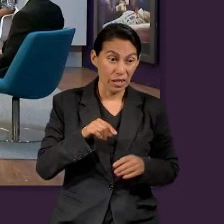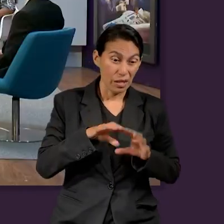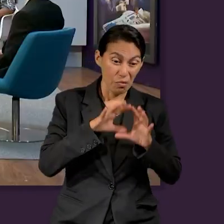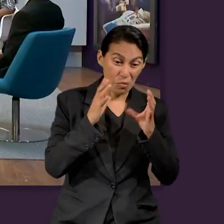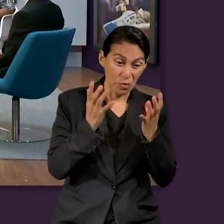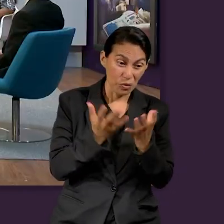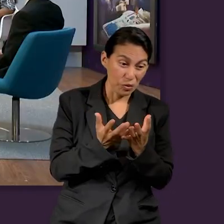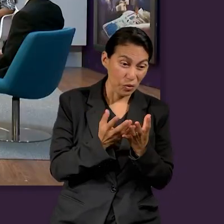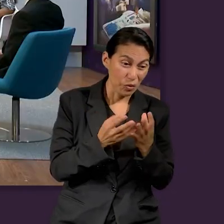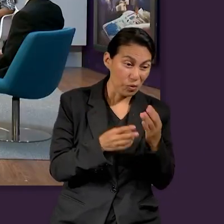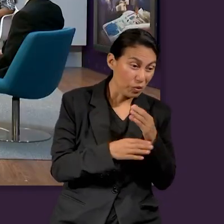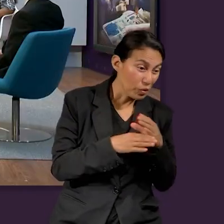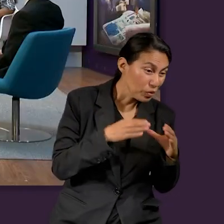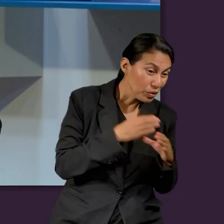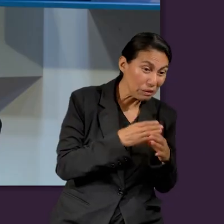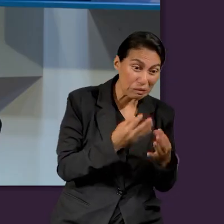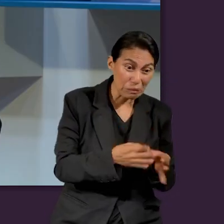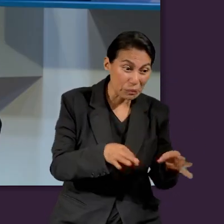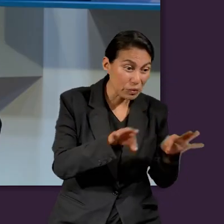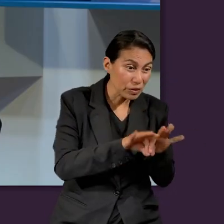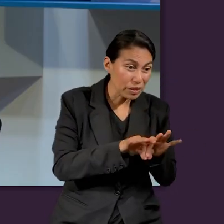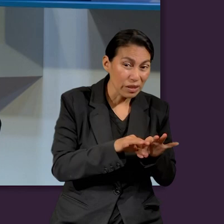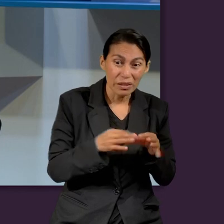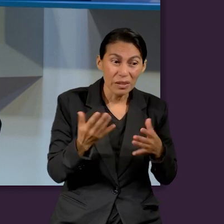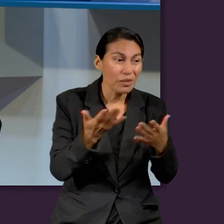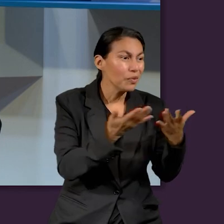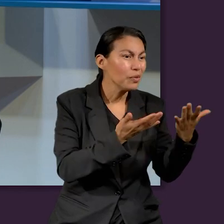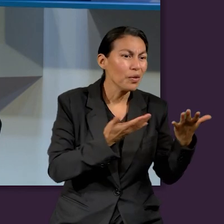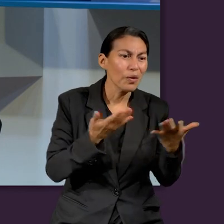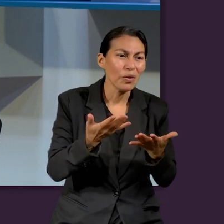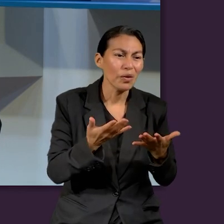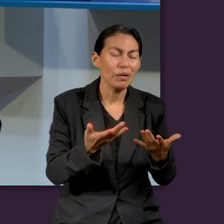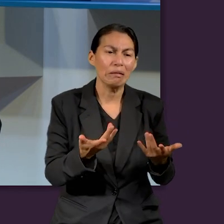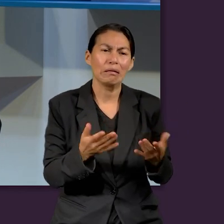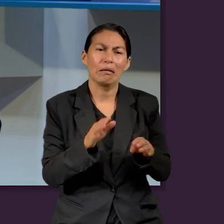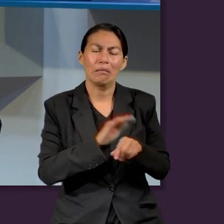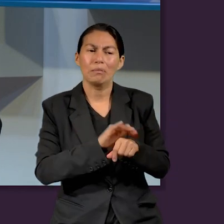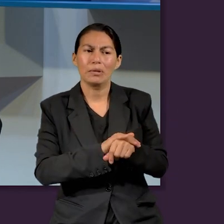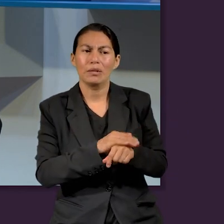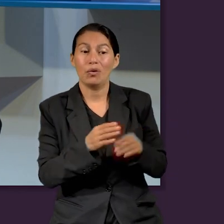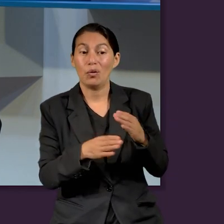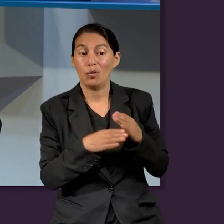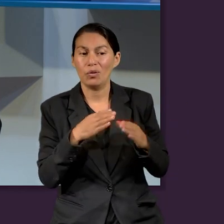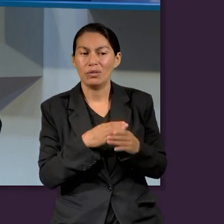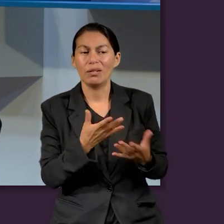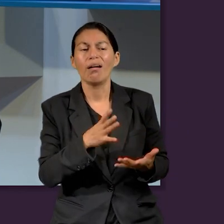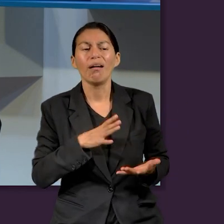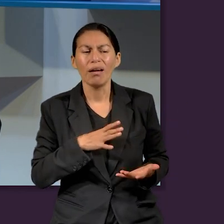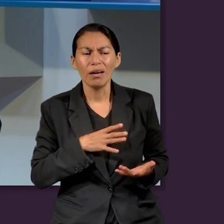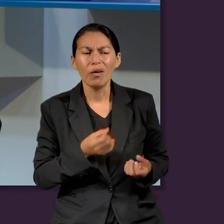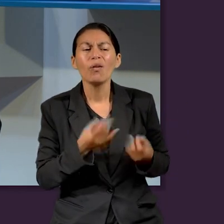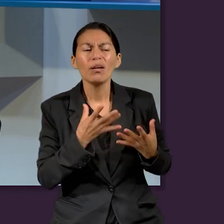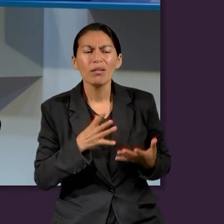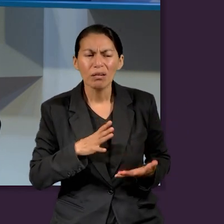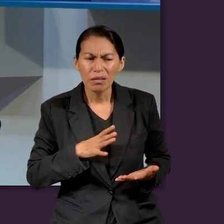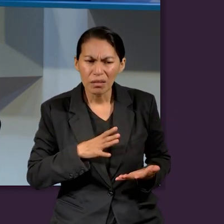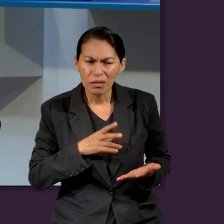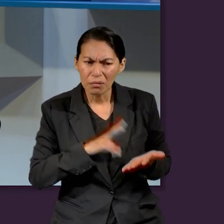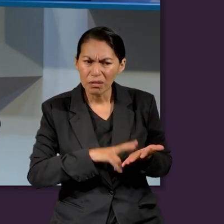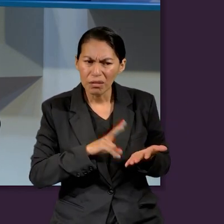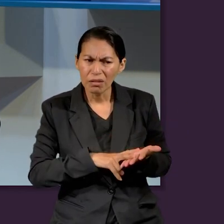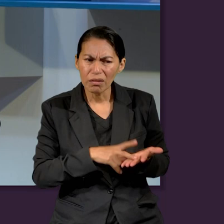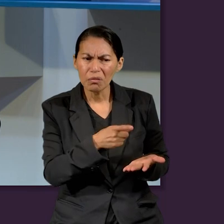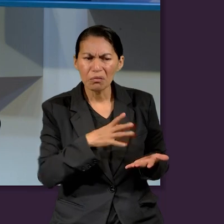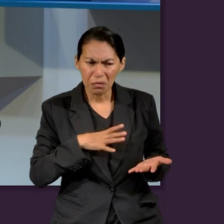Vivimos en un mundo tan materialista que la sociedad, ¿no es cierto? El grupo, la presión de grupo, ¿no? Lo material, ¿cuánto tienes?